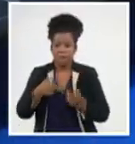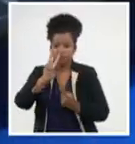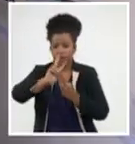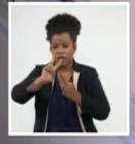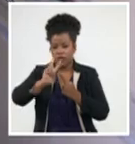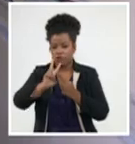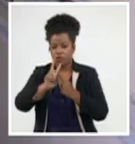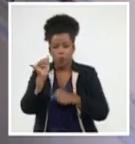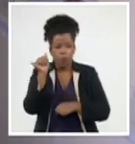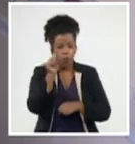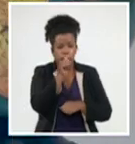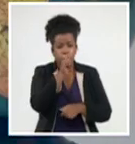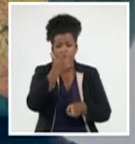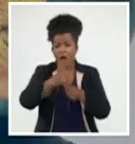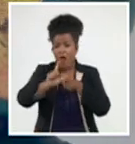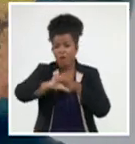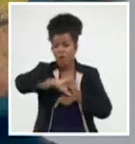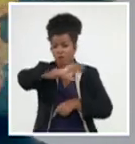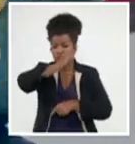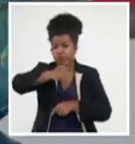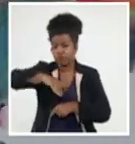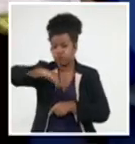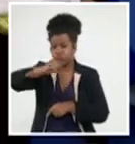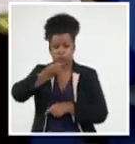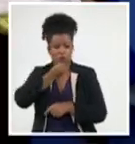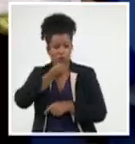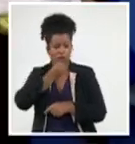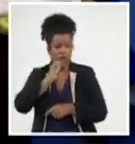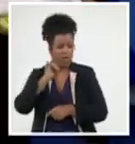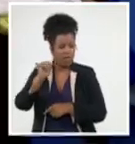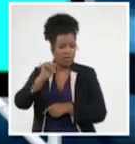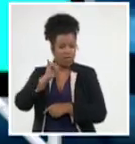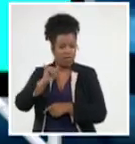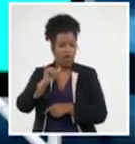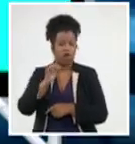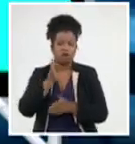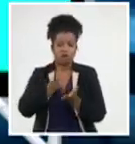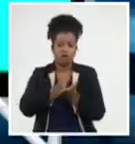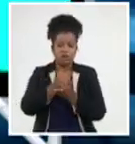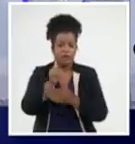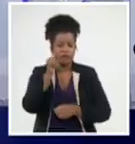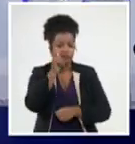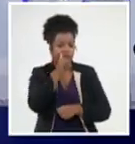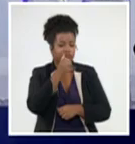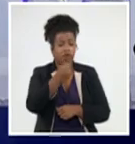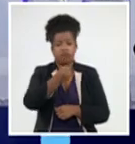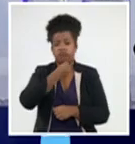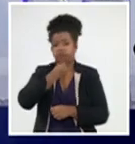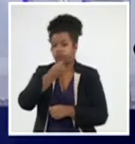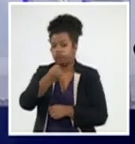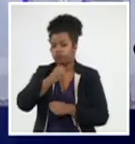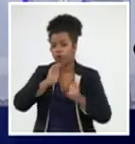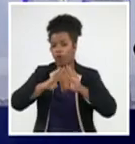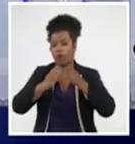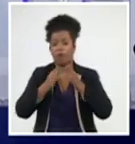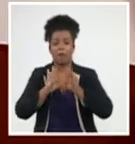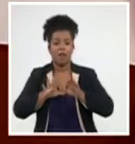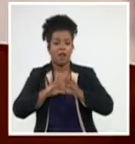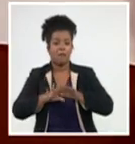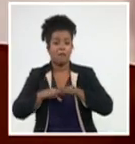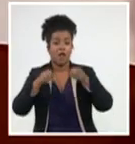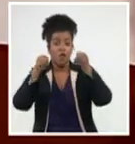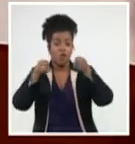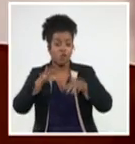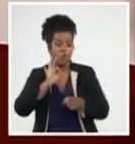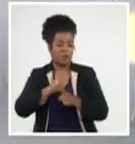la cámara al hombro la edición segura el micrófono firme y el equipo a la espera de que la luz se encienda el saludo es un